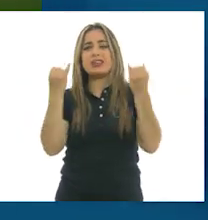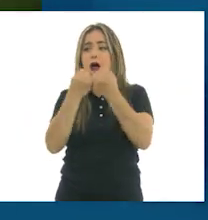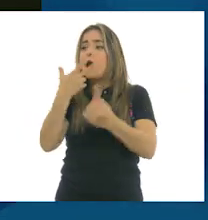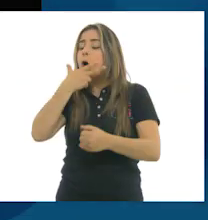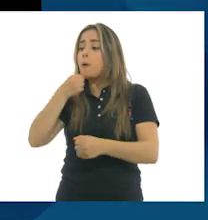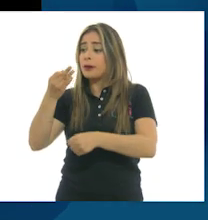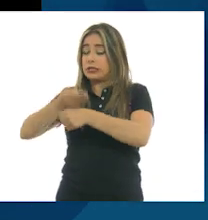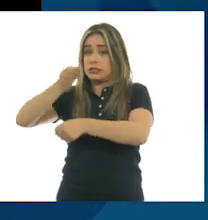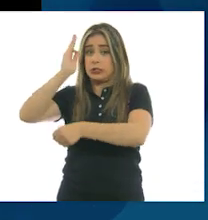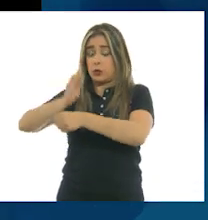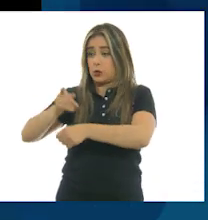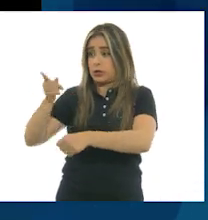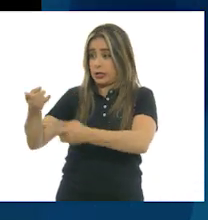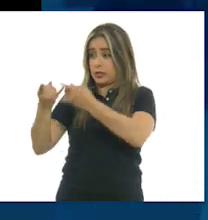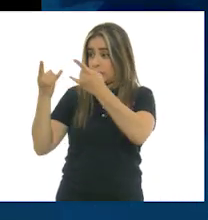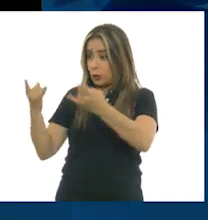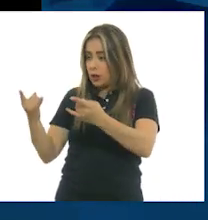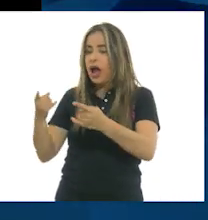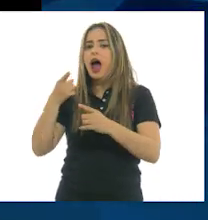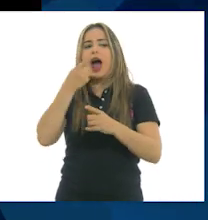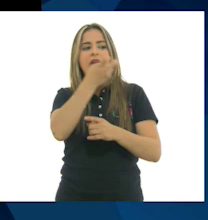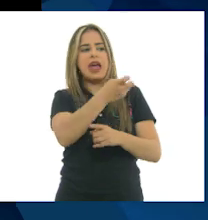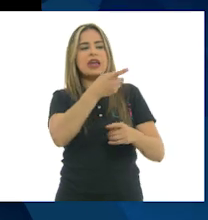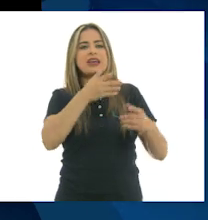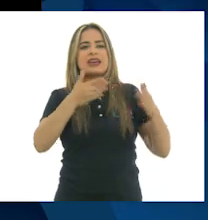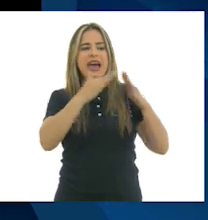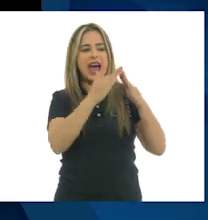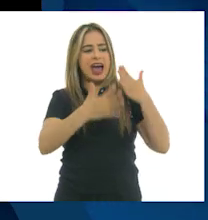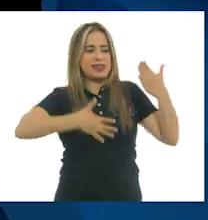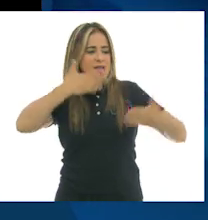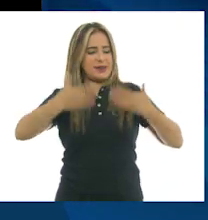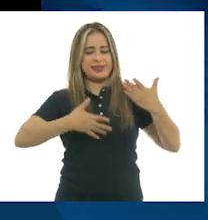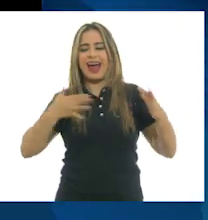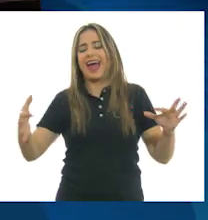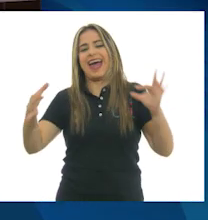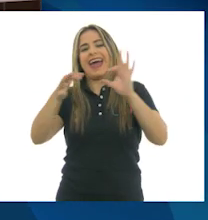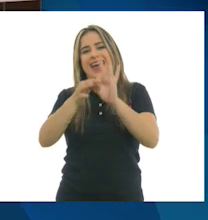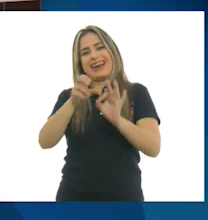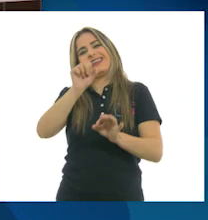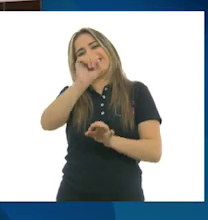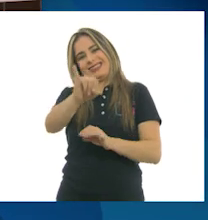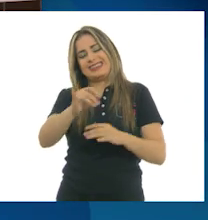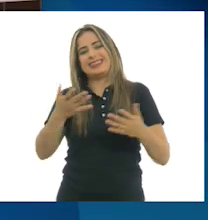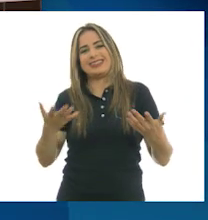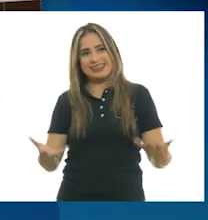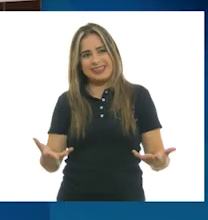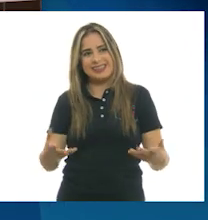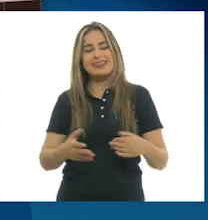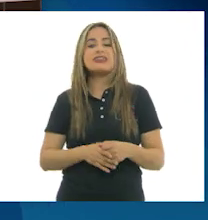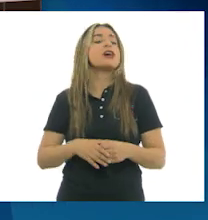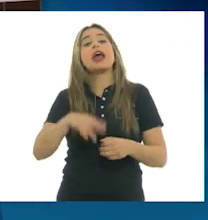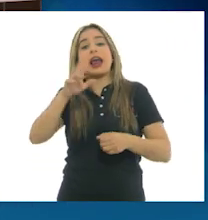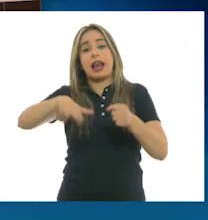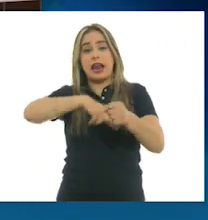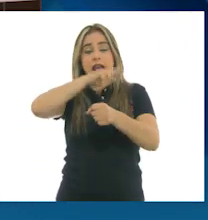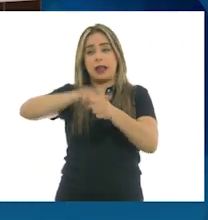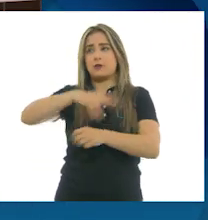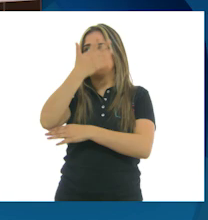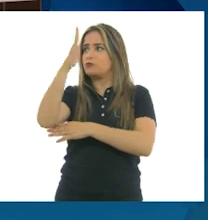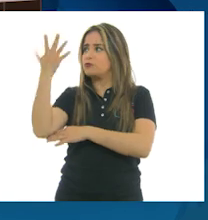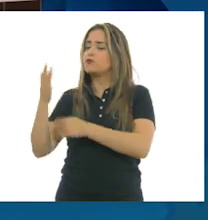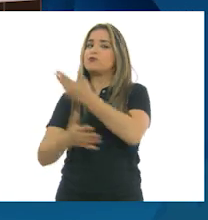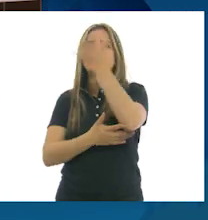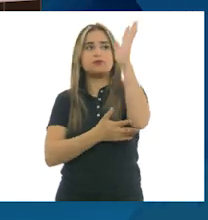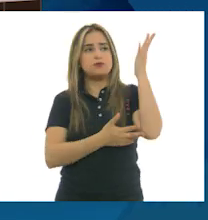Vamos a llamarle formas orgánicas. ¿Por qué? Porque en la naturaleza no hay formas rectas. Las